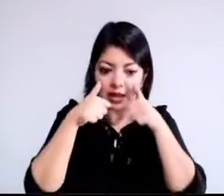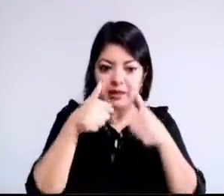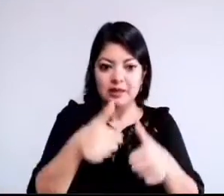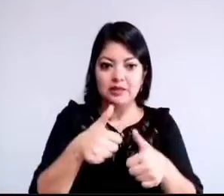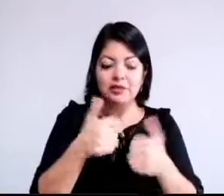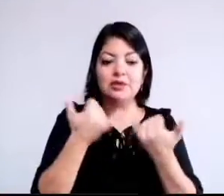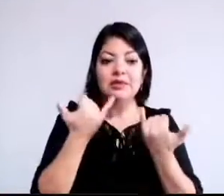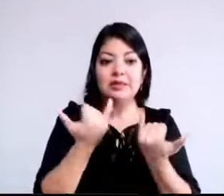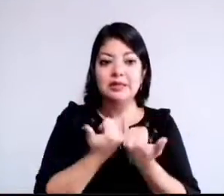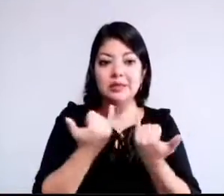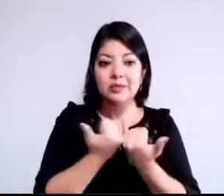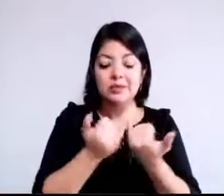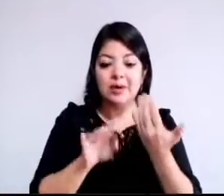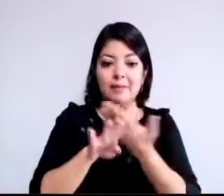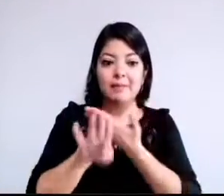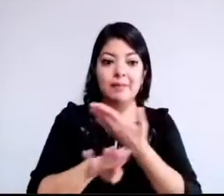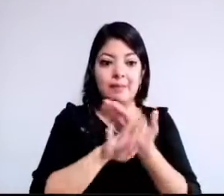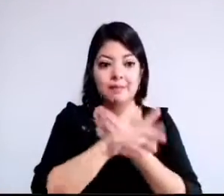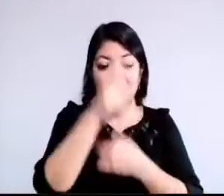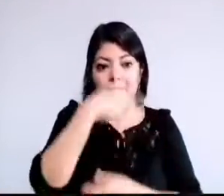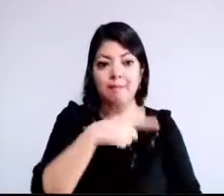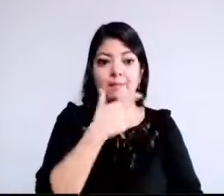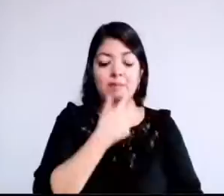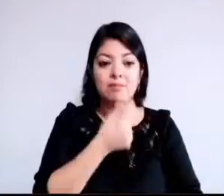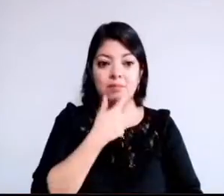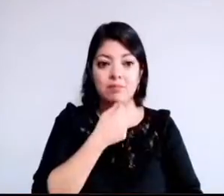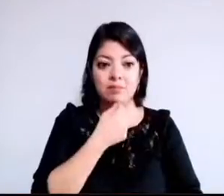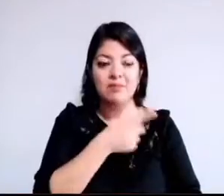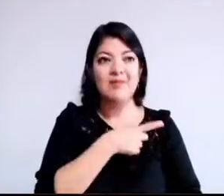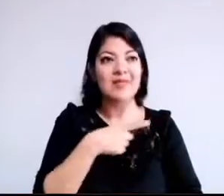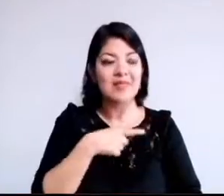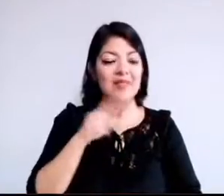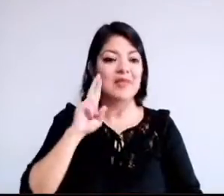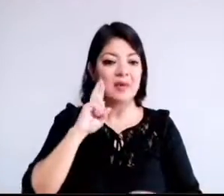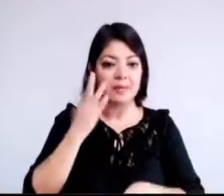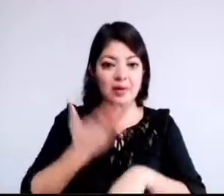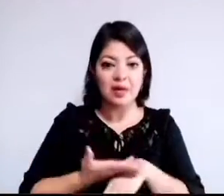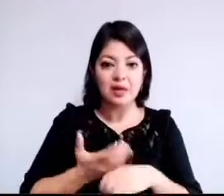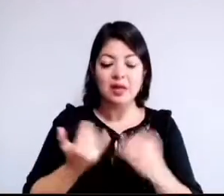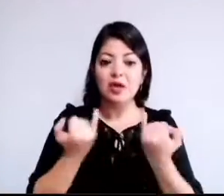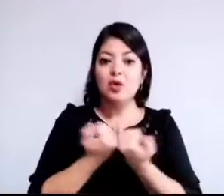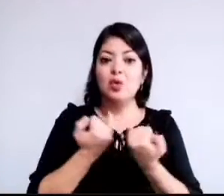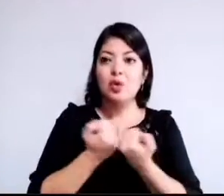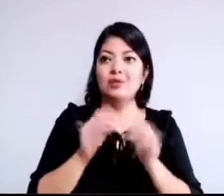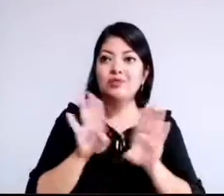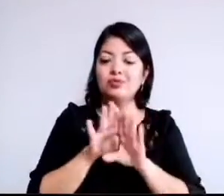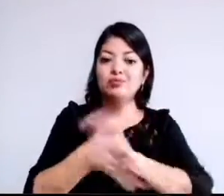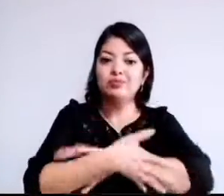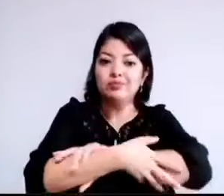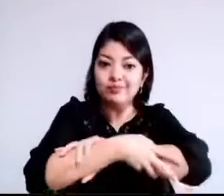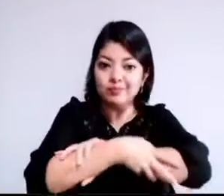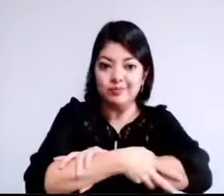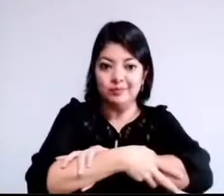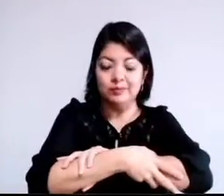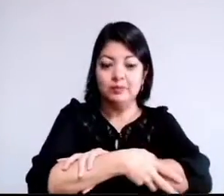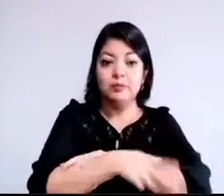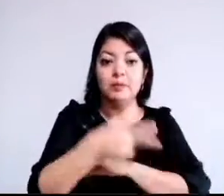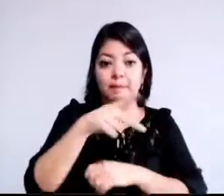prevención para los hombres. Seamos responsables y solidarios, pero sobre todo